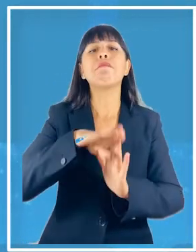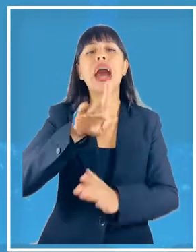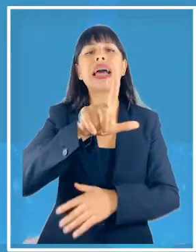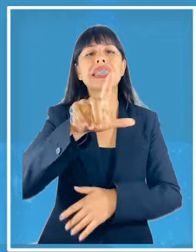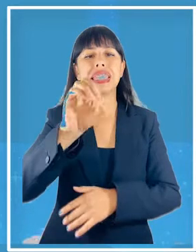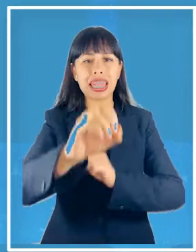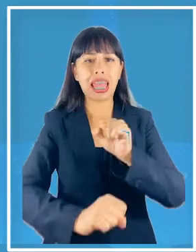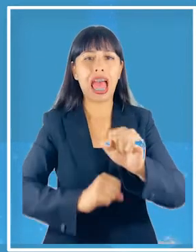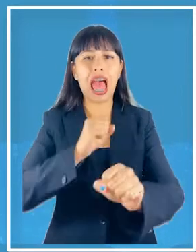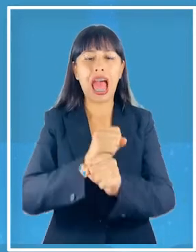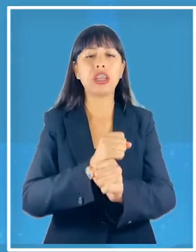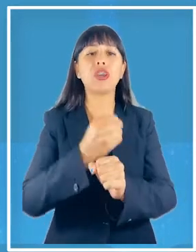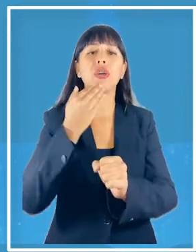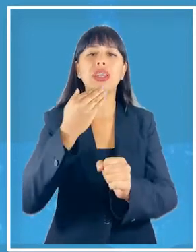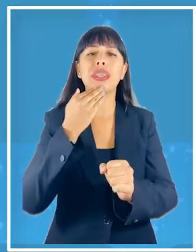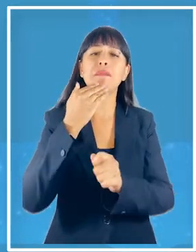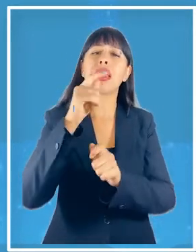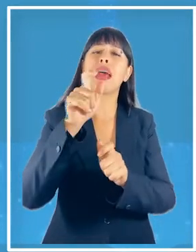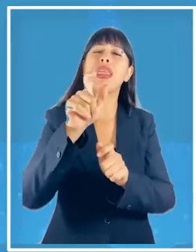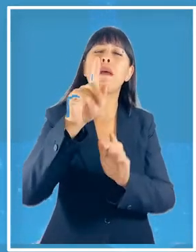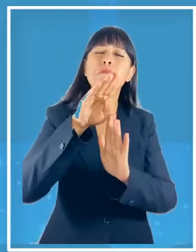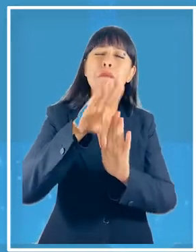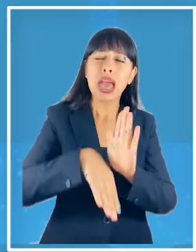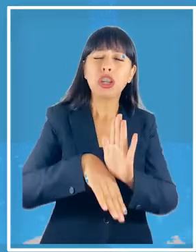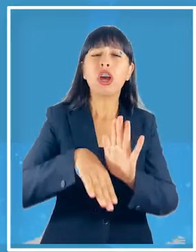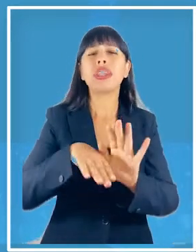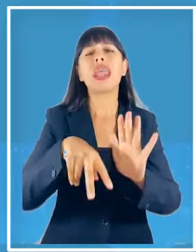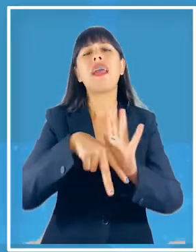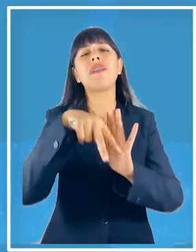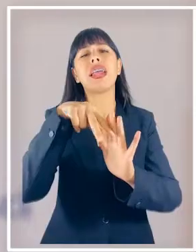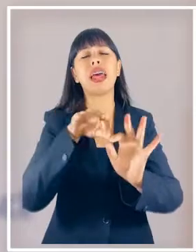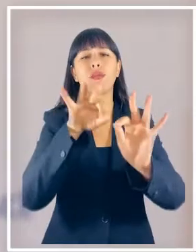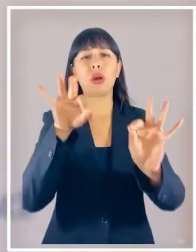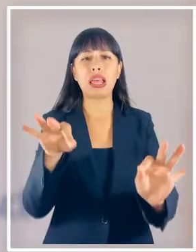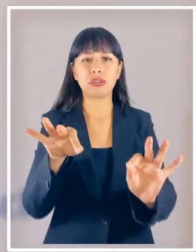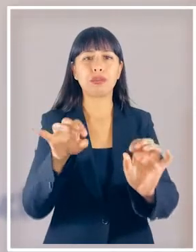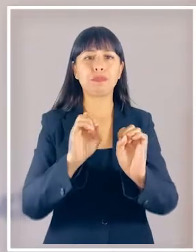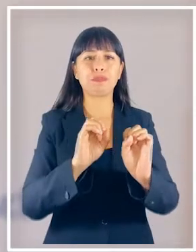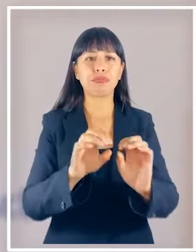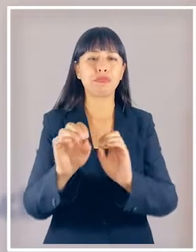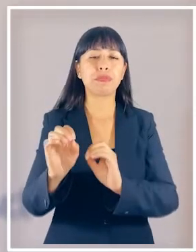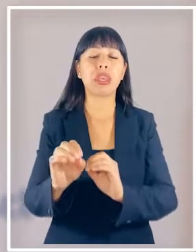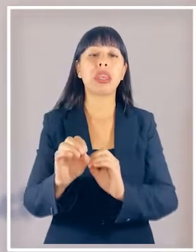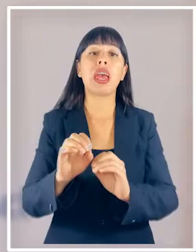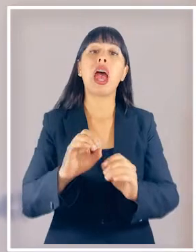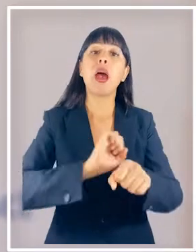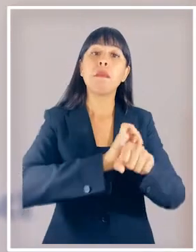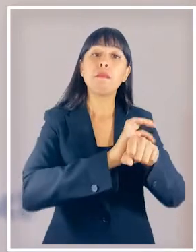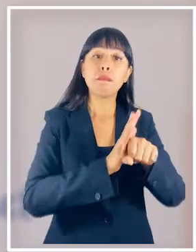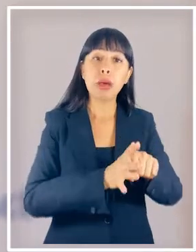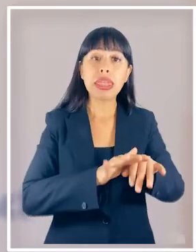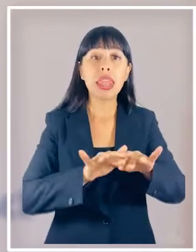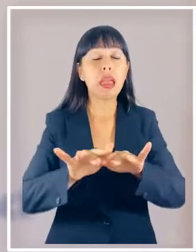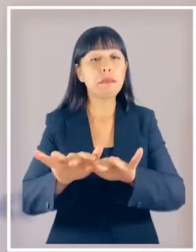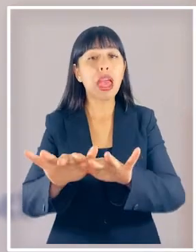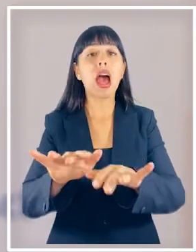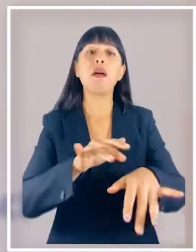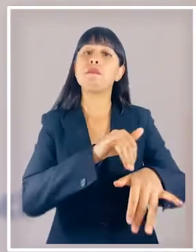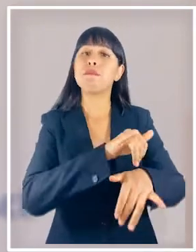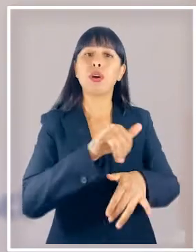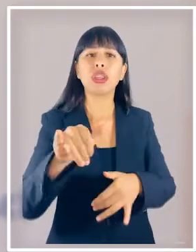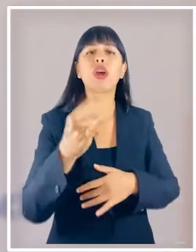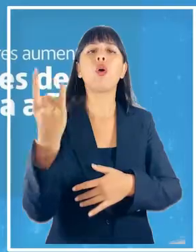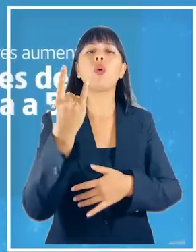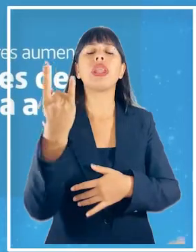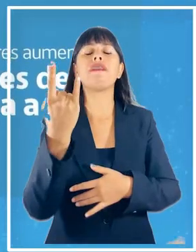70 años y en aquellas que tienen un menor nivel educacional posterior a la pandemia la Pontificia Universidad